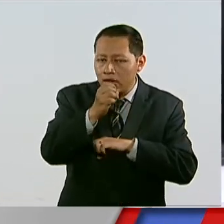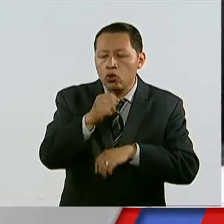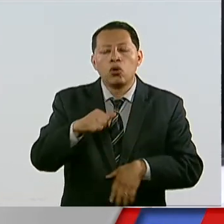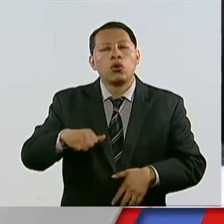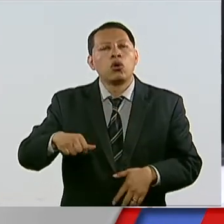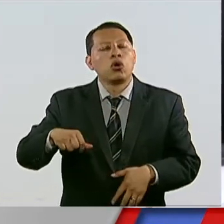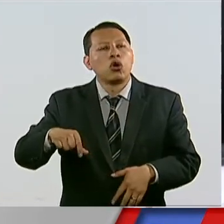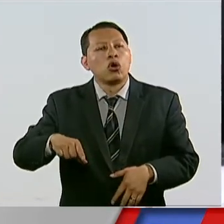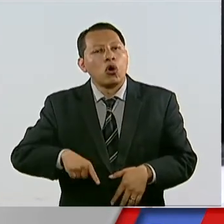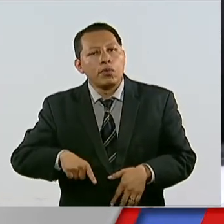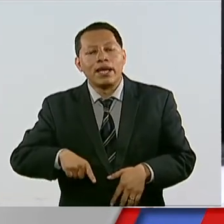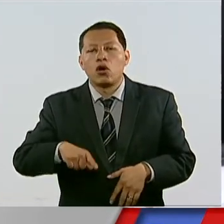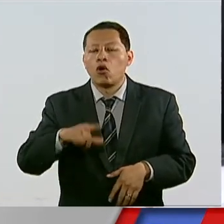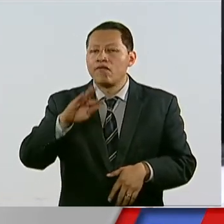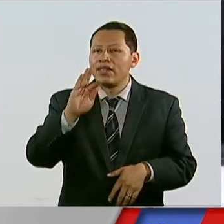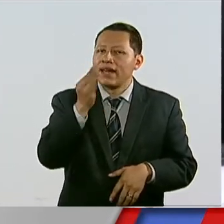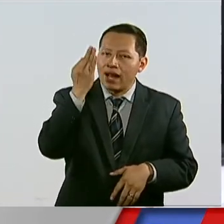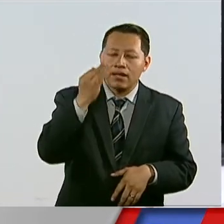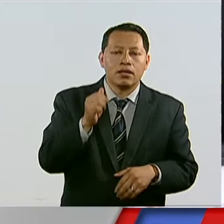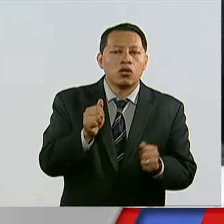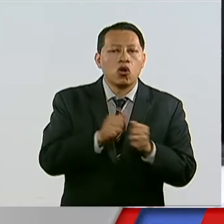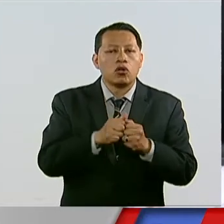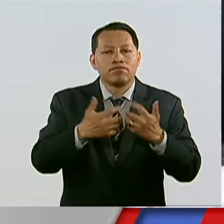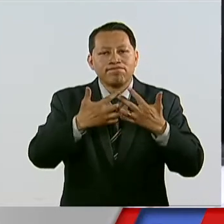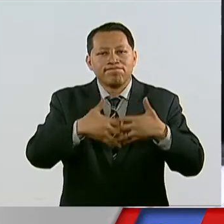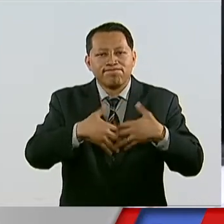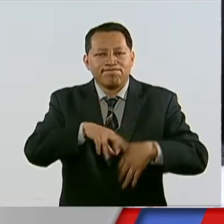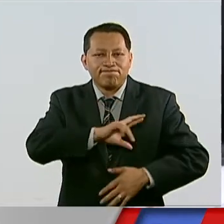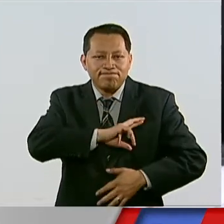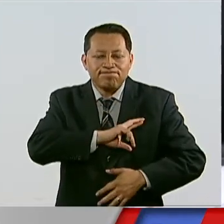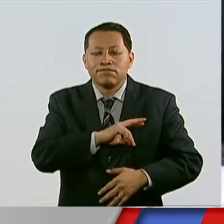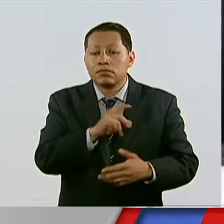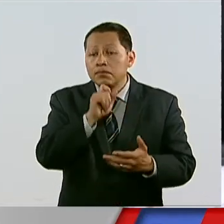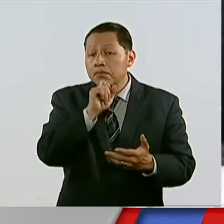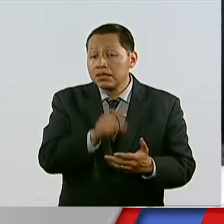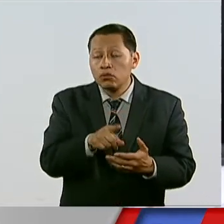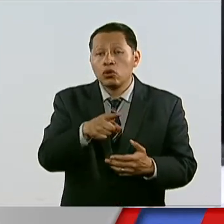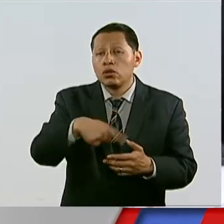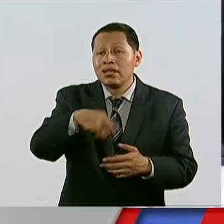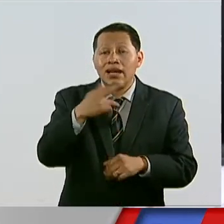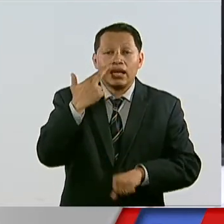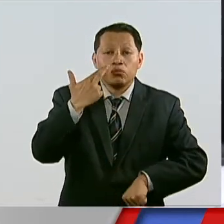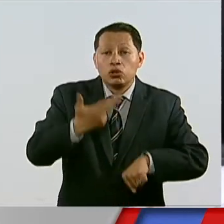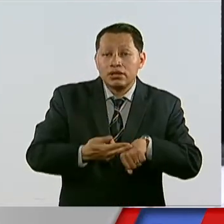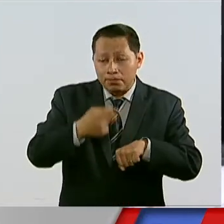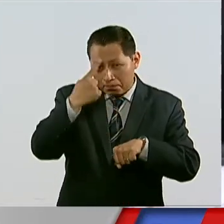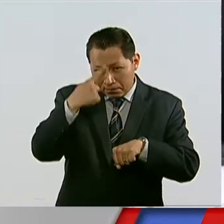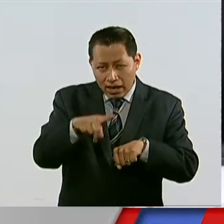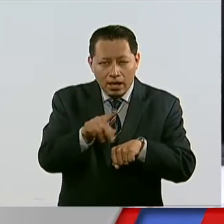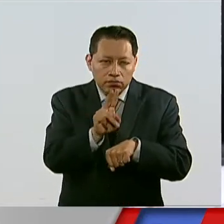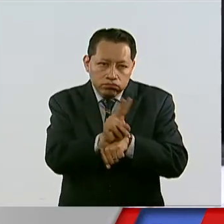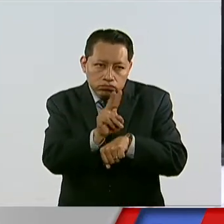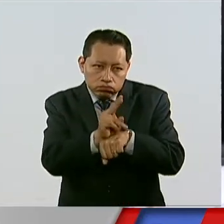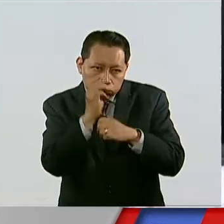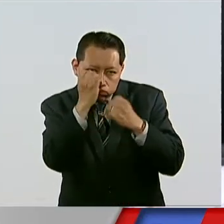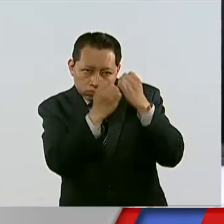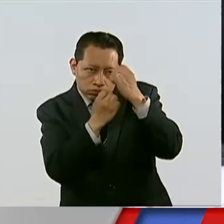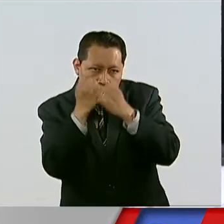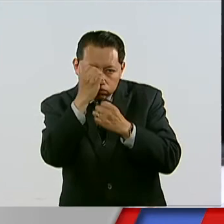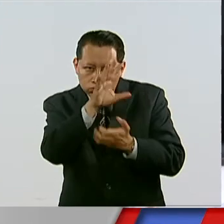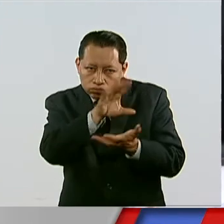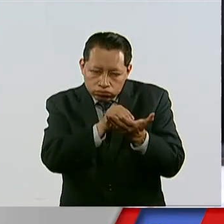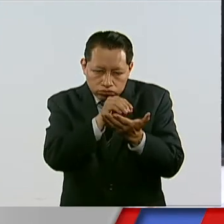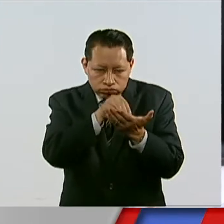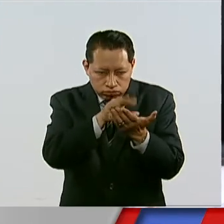federal, con la iniciativa privada, con los que también se encargan de hacer todos estos análisis y diagnósticos de